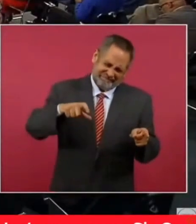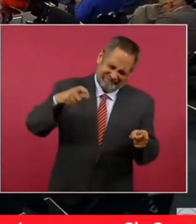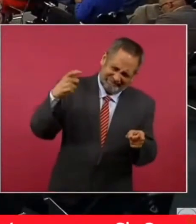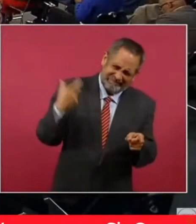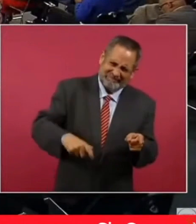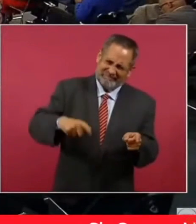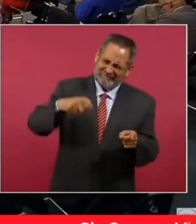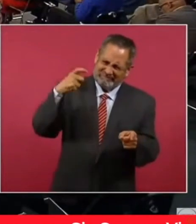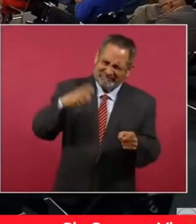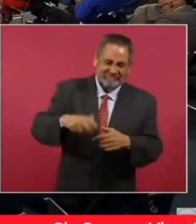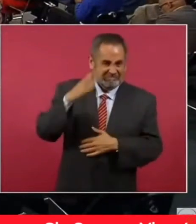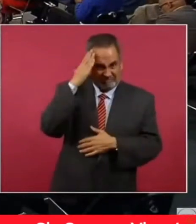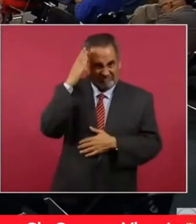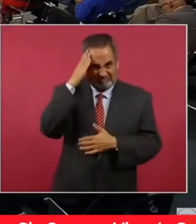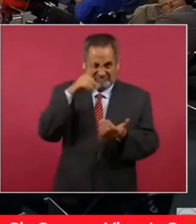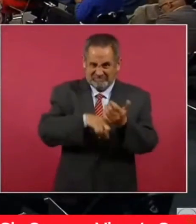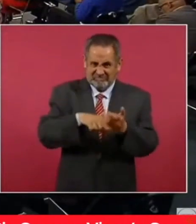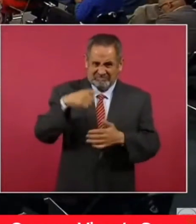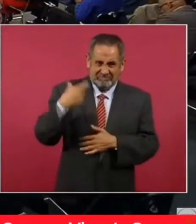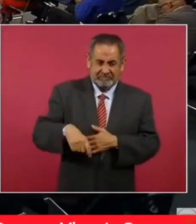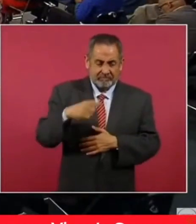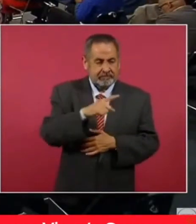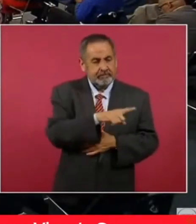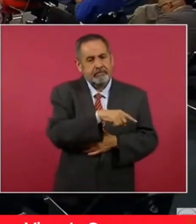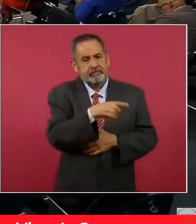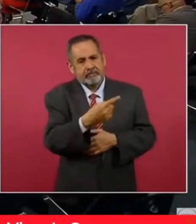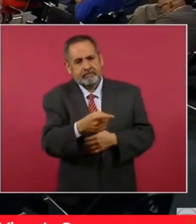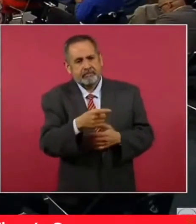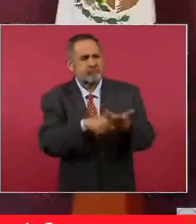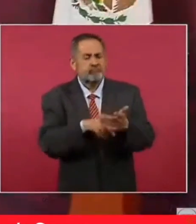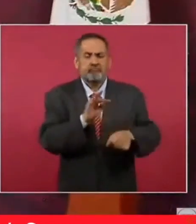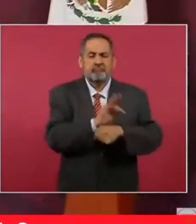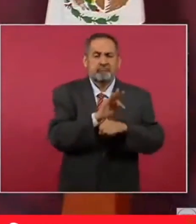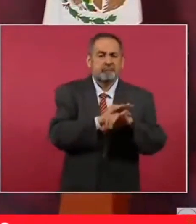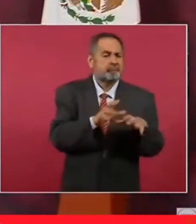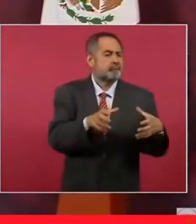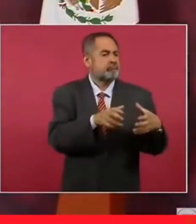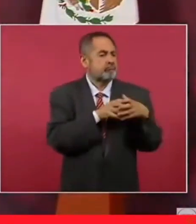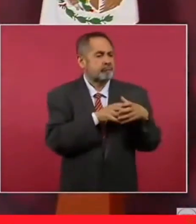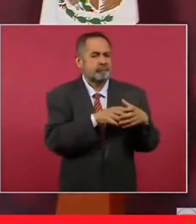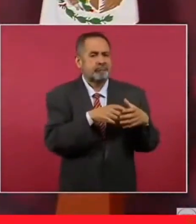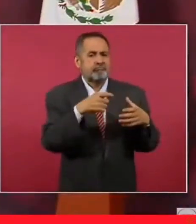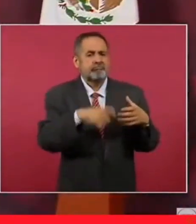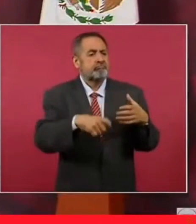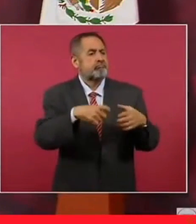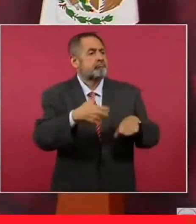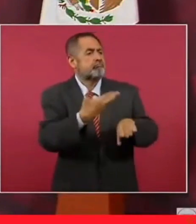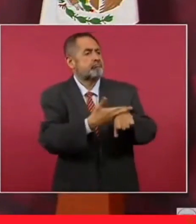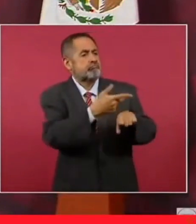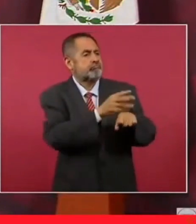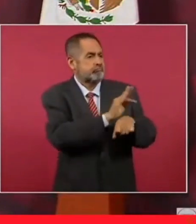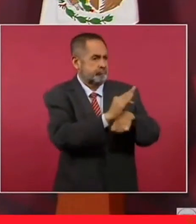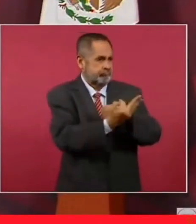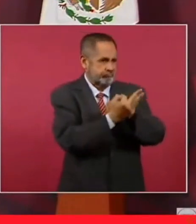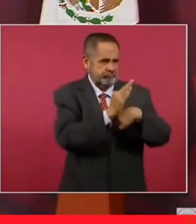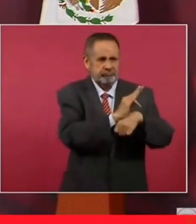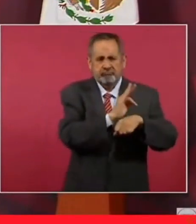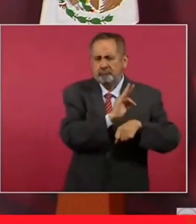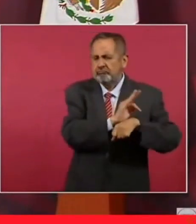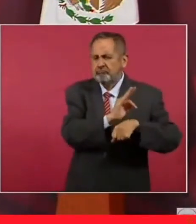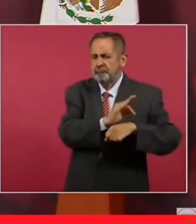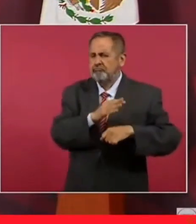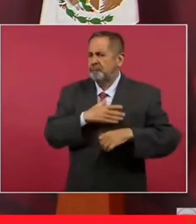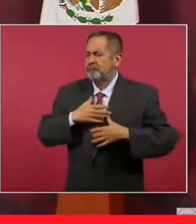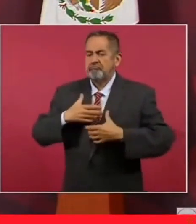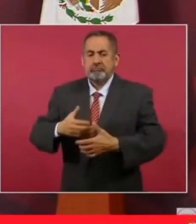Y como tal, González Guajardo defiende los intereses de los millonarios como él, que